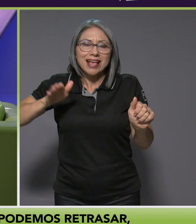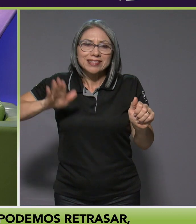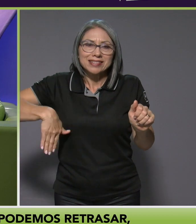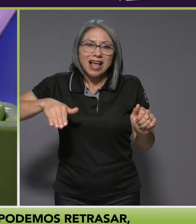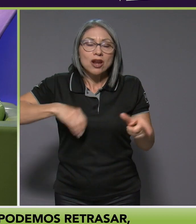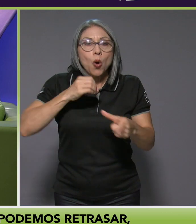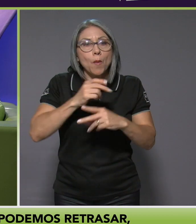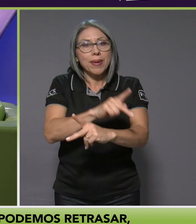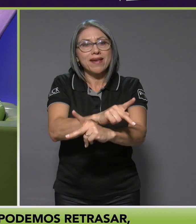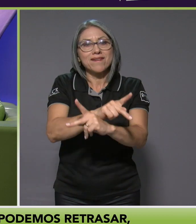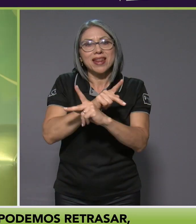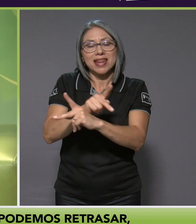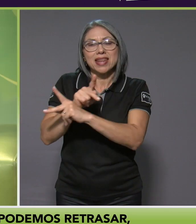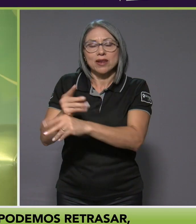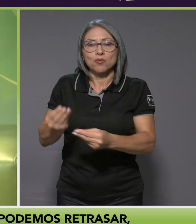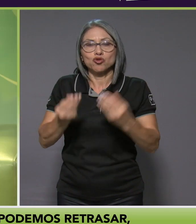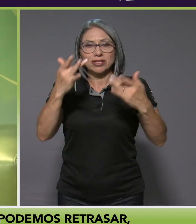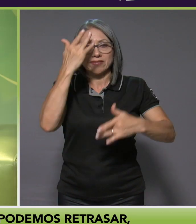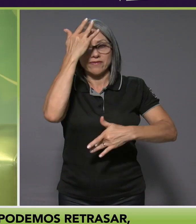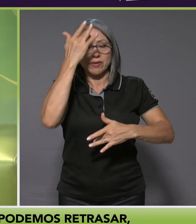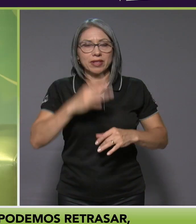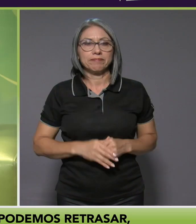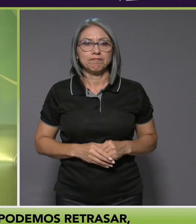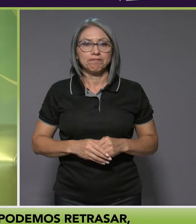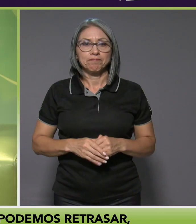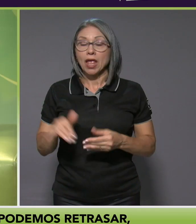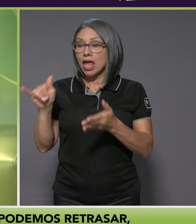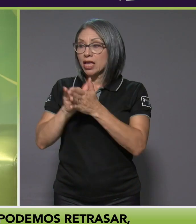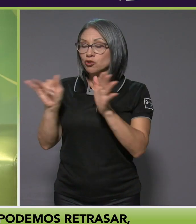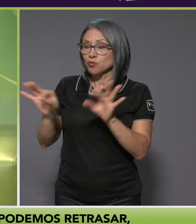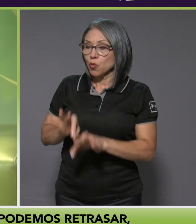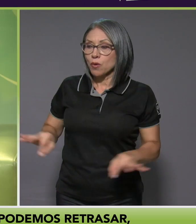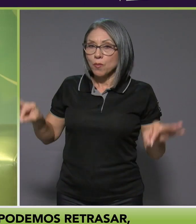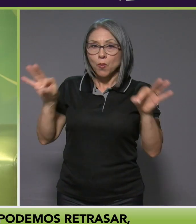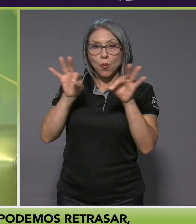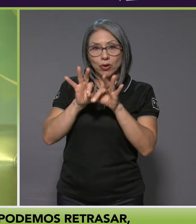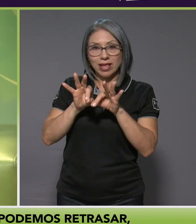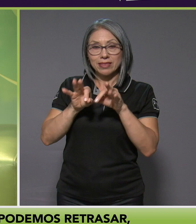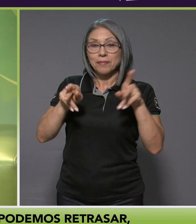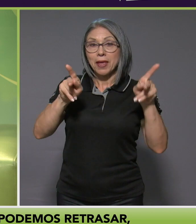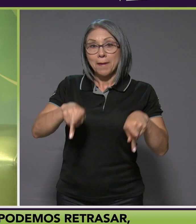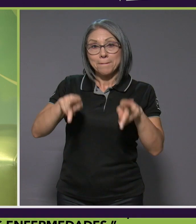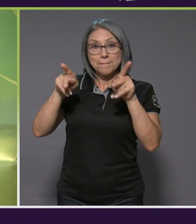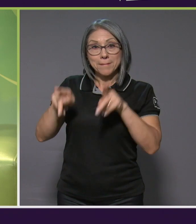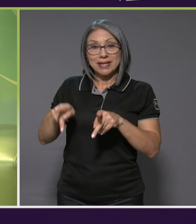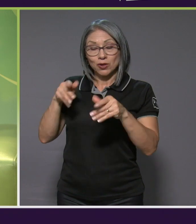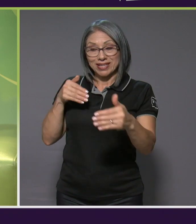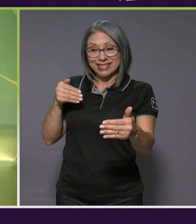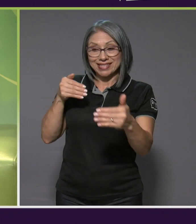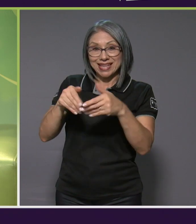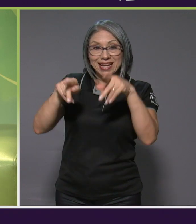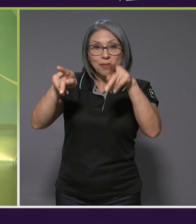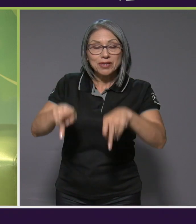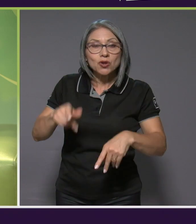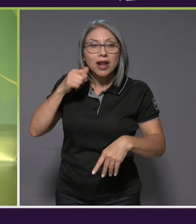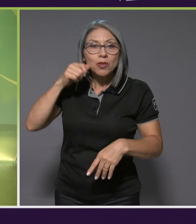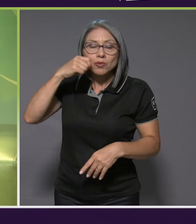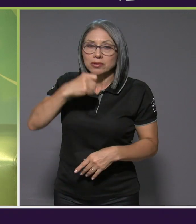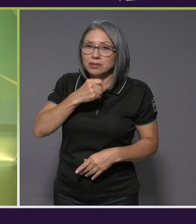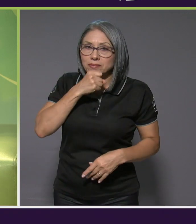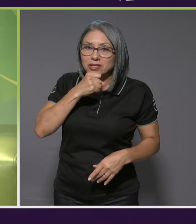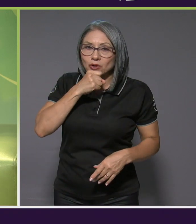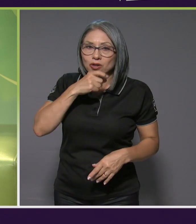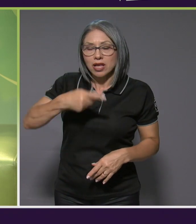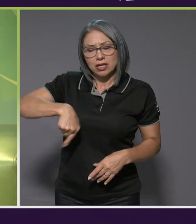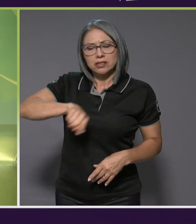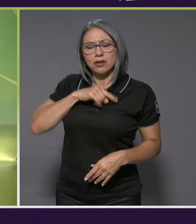muchísimas enfermedades. Y eso es muy importante, ¿verdad?, que las personas que estamos alrededor de esta persona adulta mayor, si notamos este